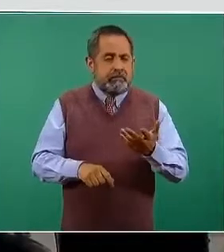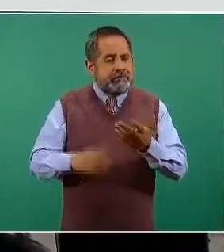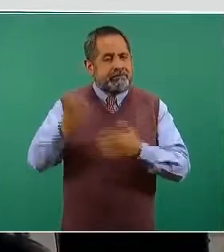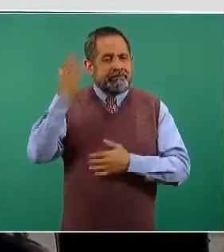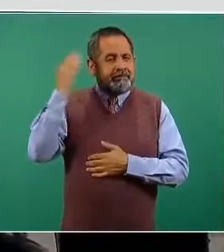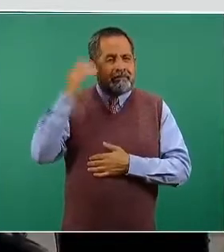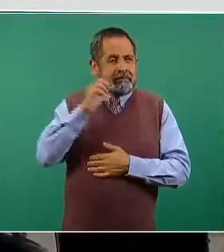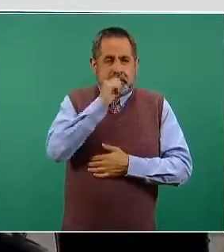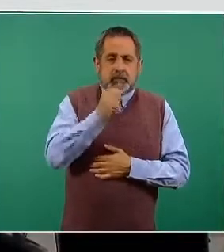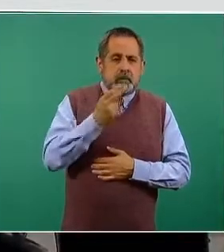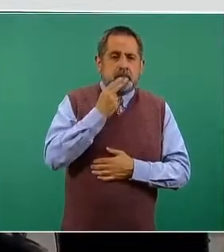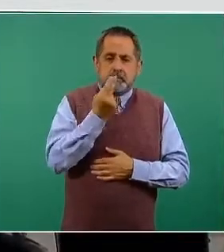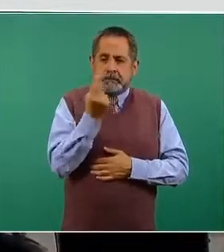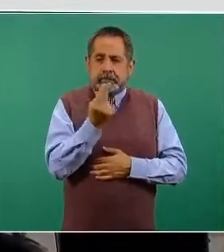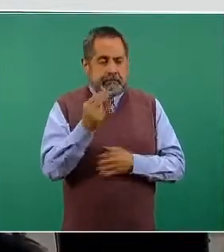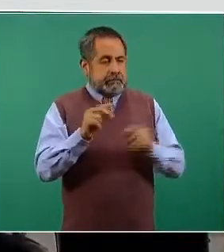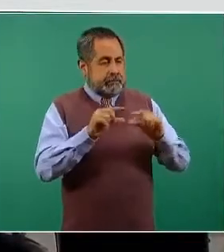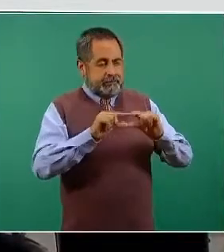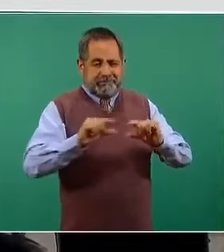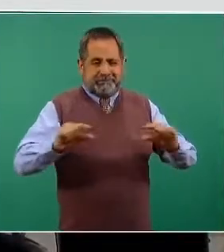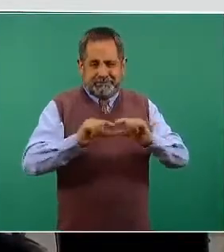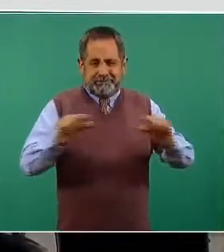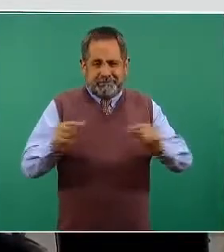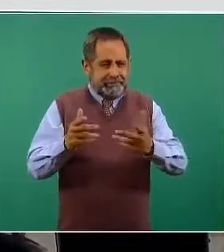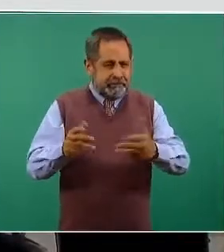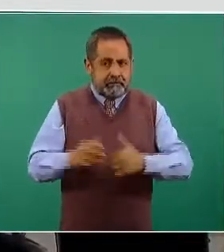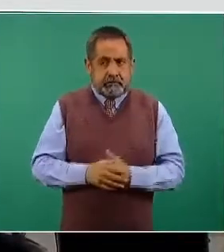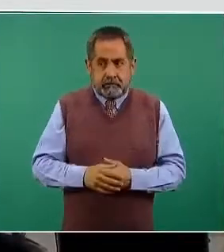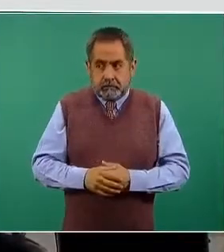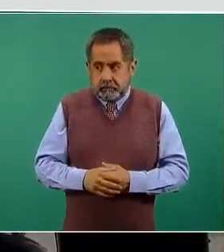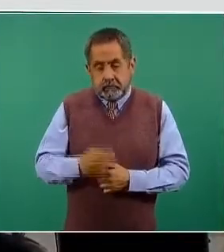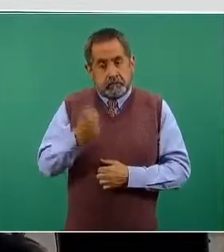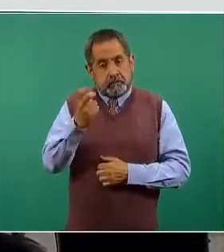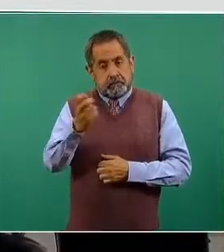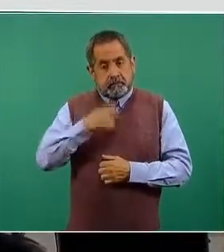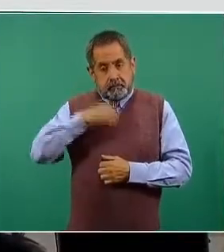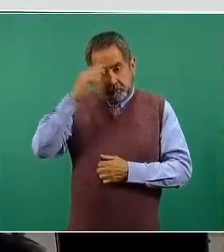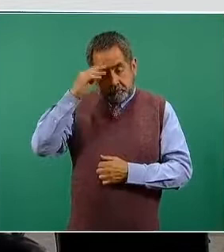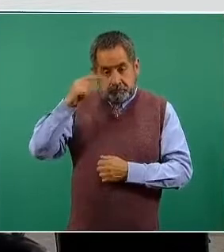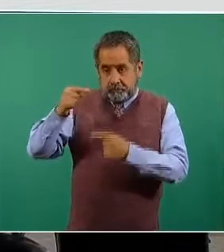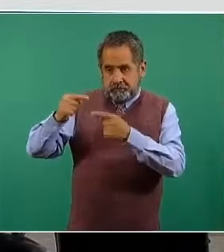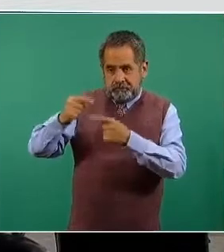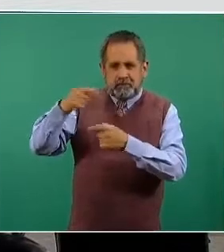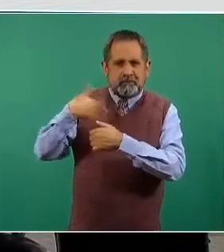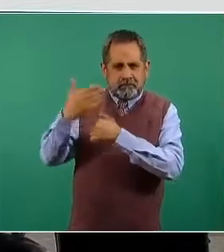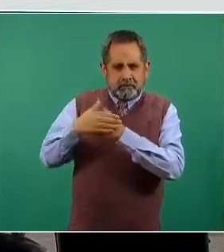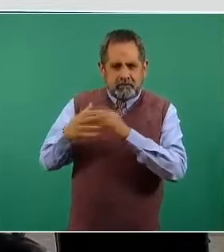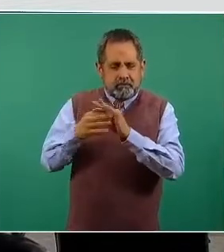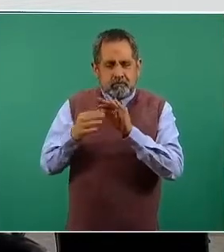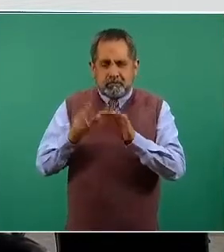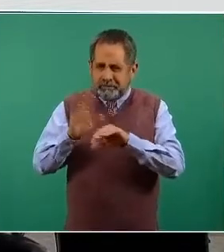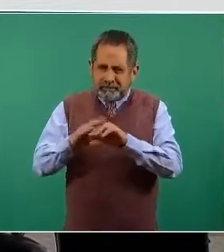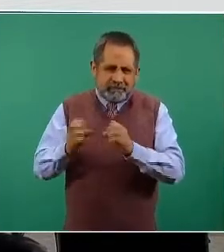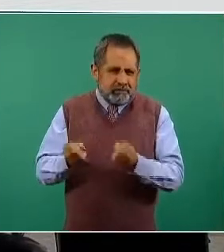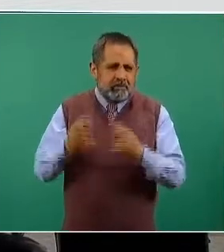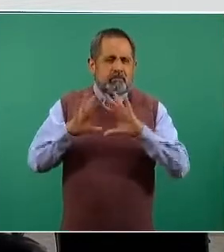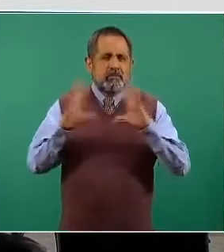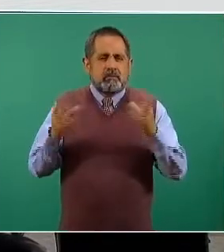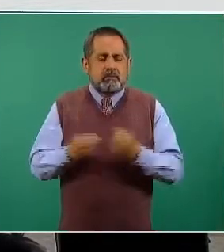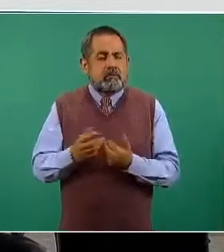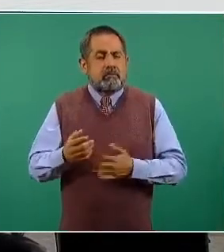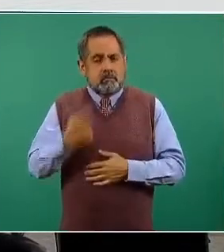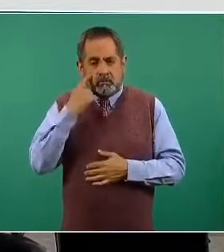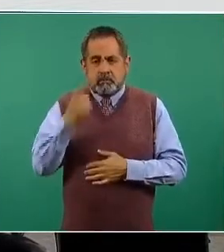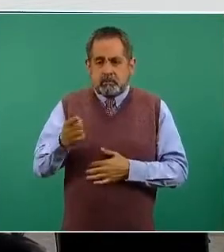requería estas condiciones. Entonces, esta diferencia la vamos a presentar próximamente con números específicos del